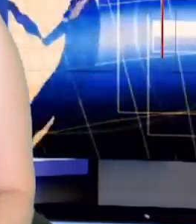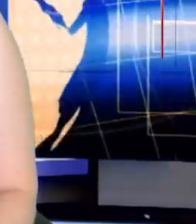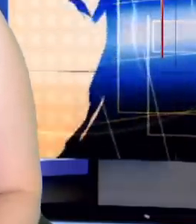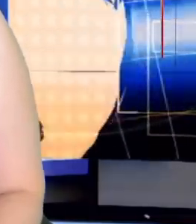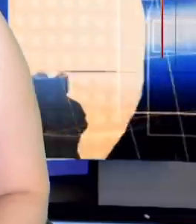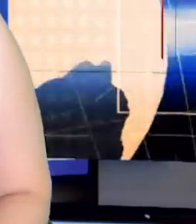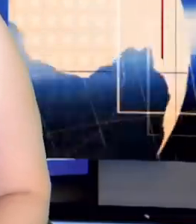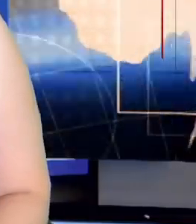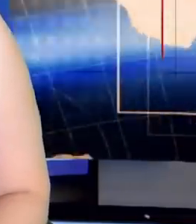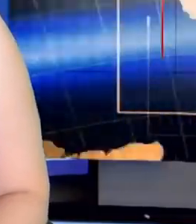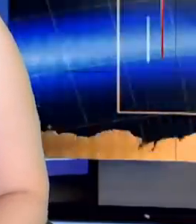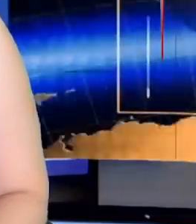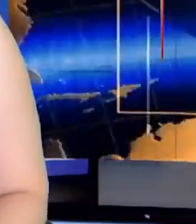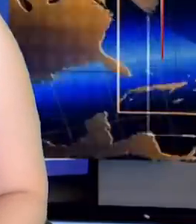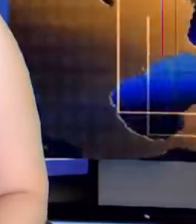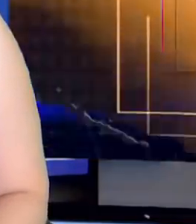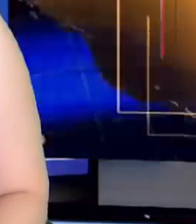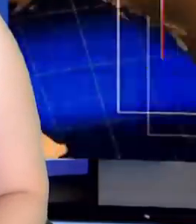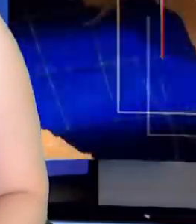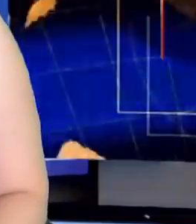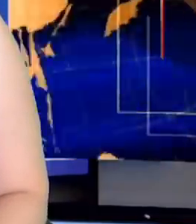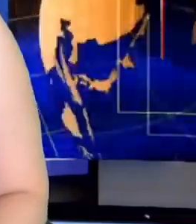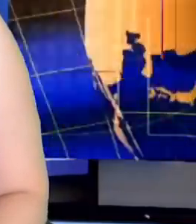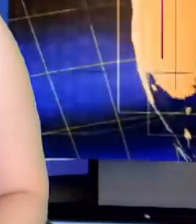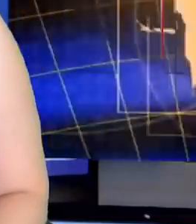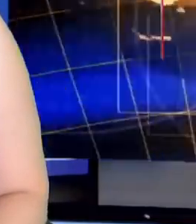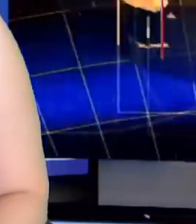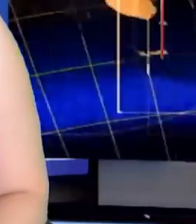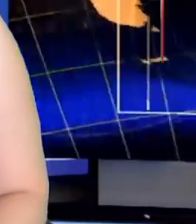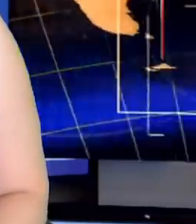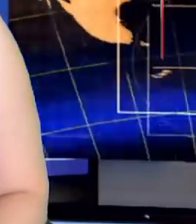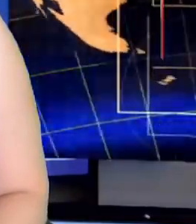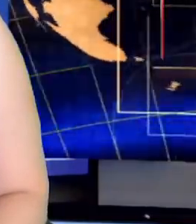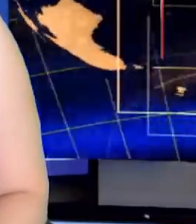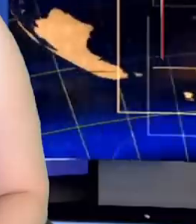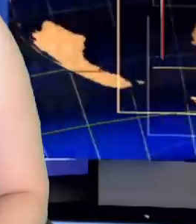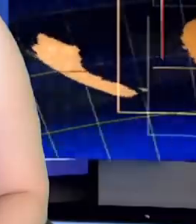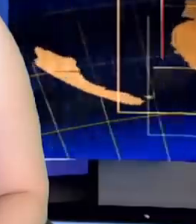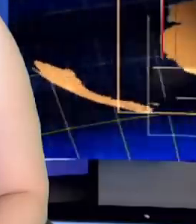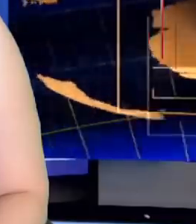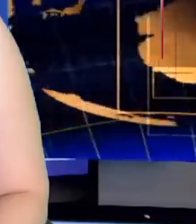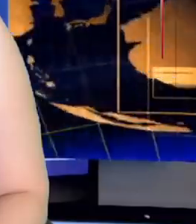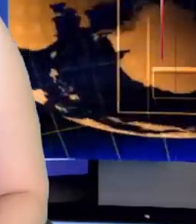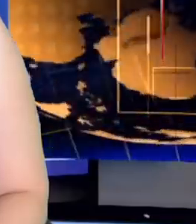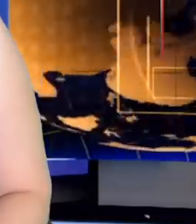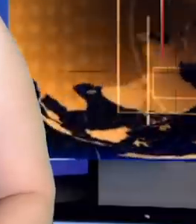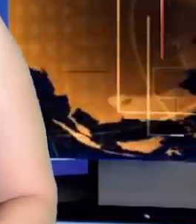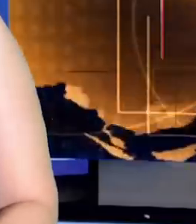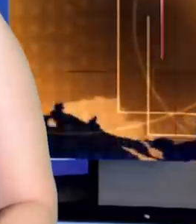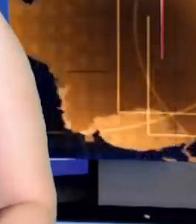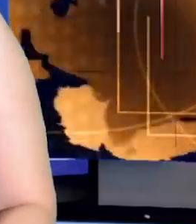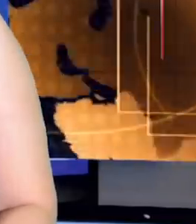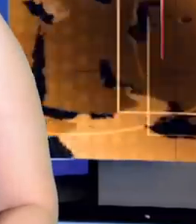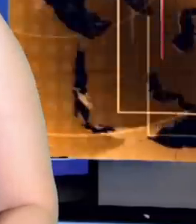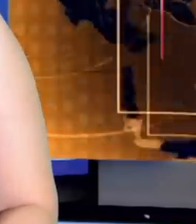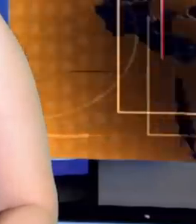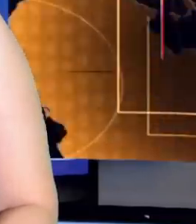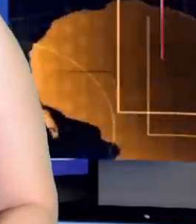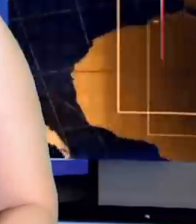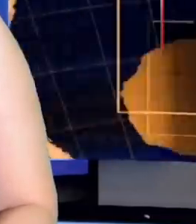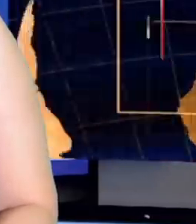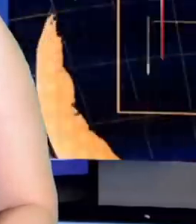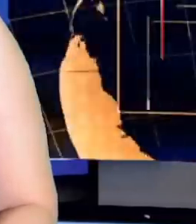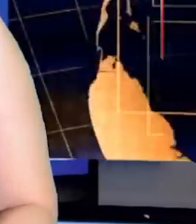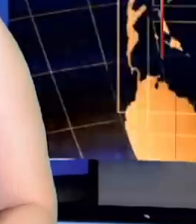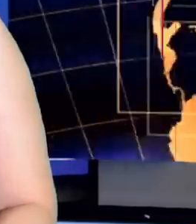noticia, vamos escuchando esto que pasó el día de hoy en conferencia matutina y es que el